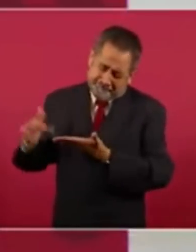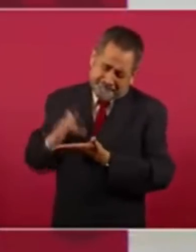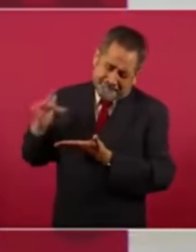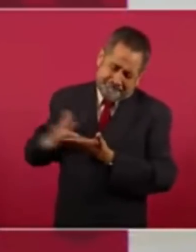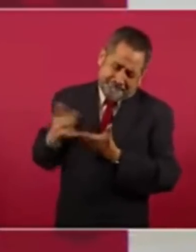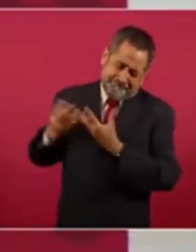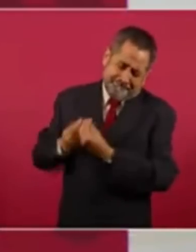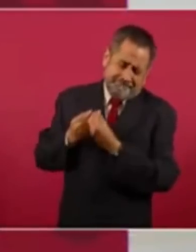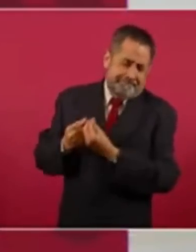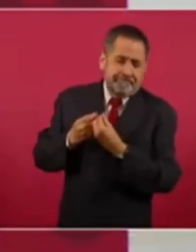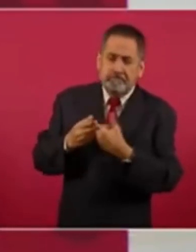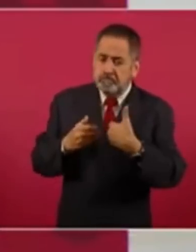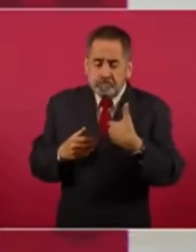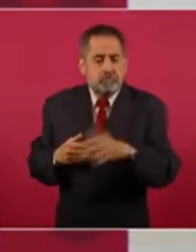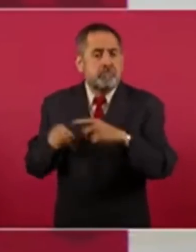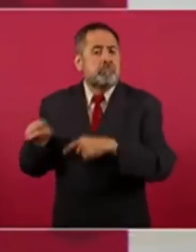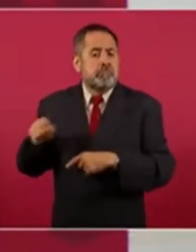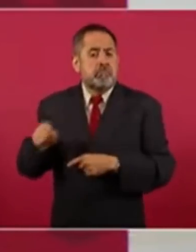era